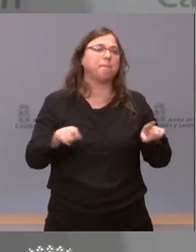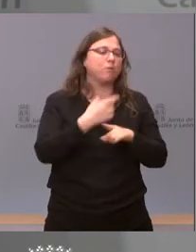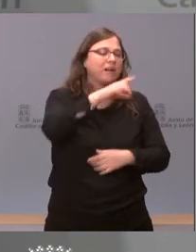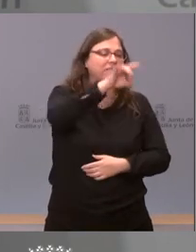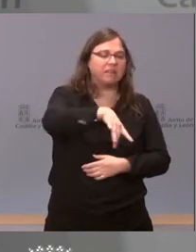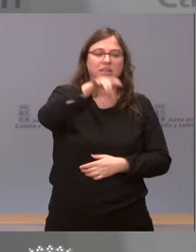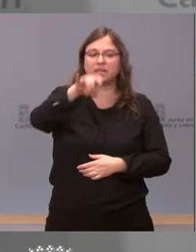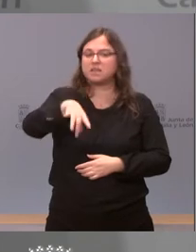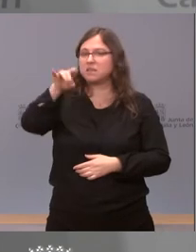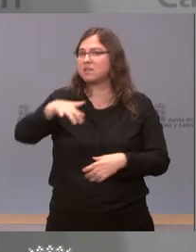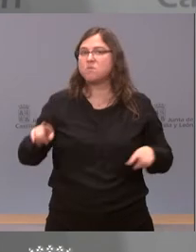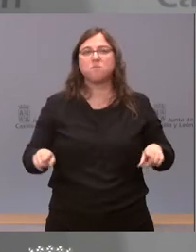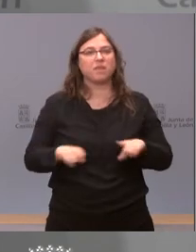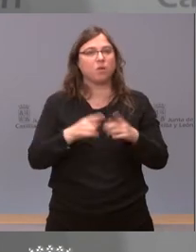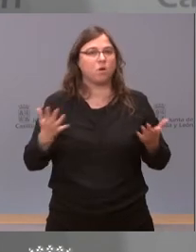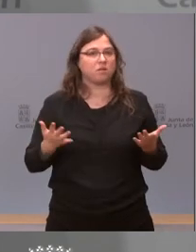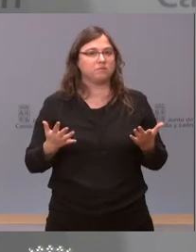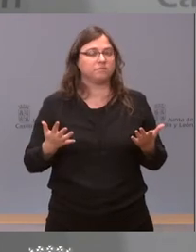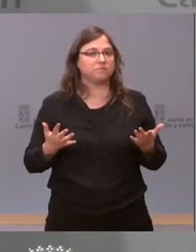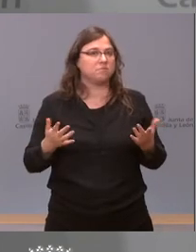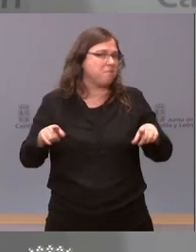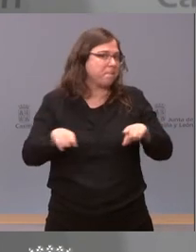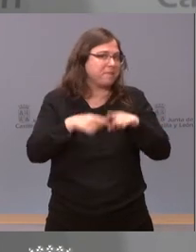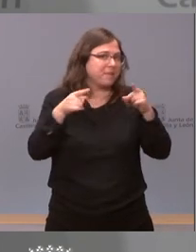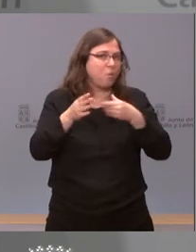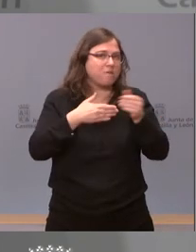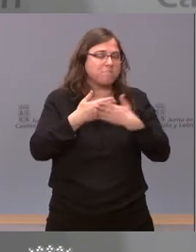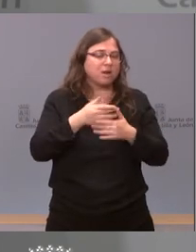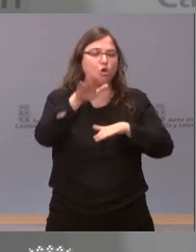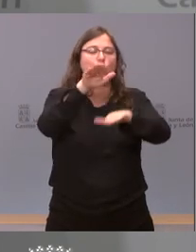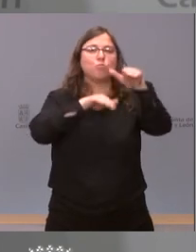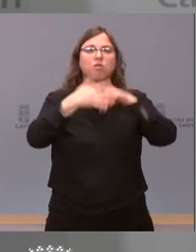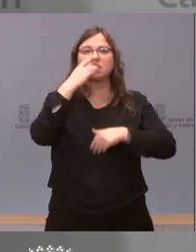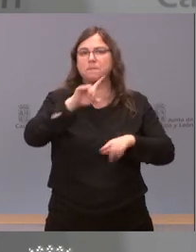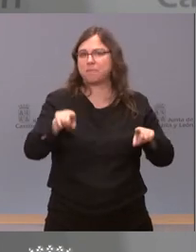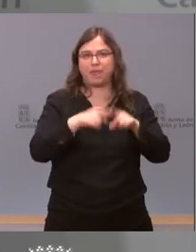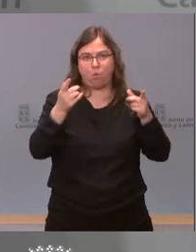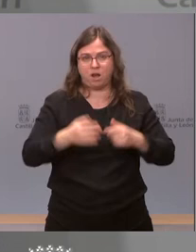convocante de los actos independientemente de quien sea el convocante de los actos